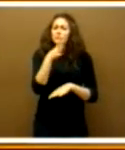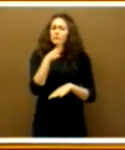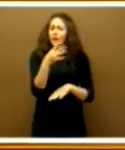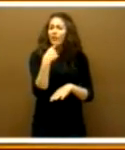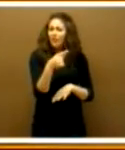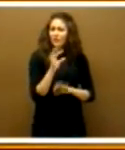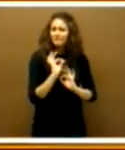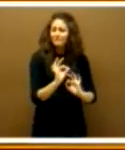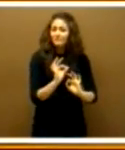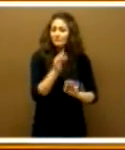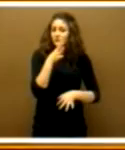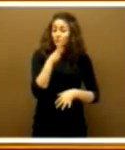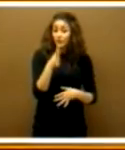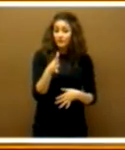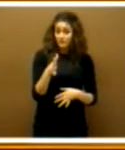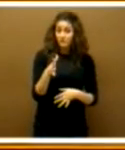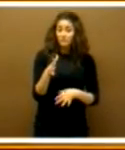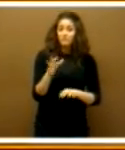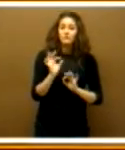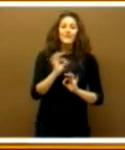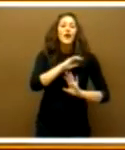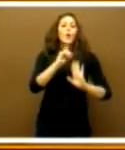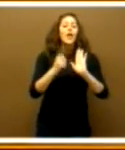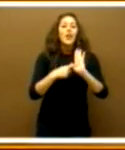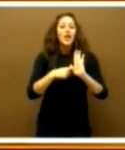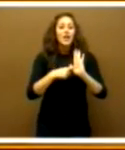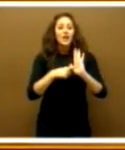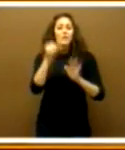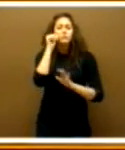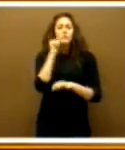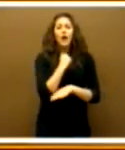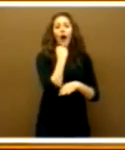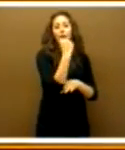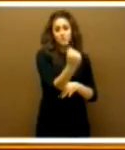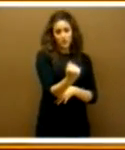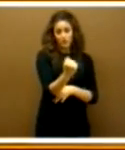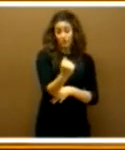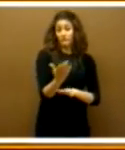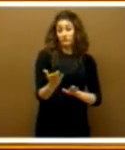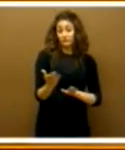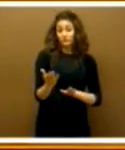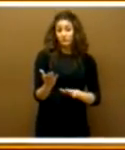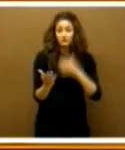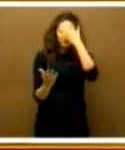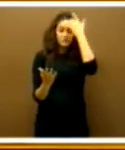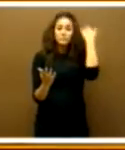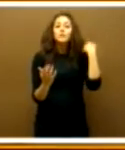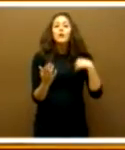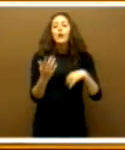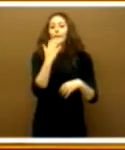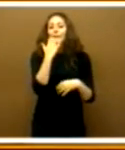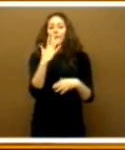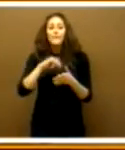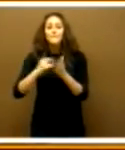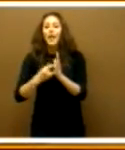esto, señora consejera? Es una ley de apoyo a la maternidad, nada que ver con ese plan